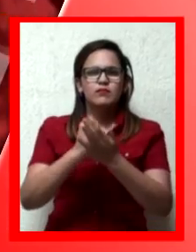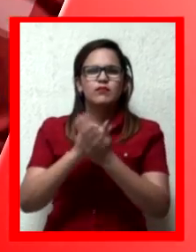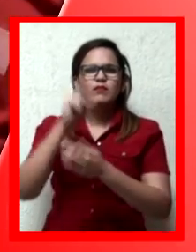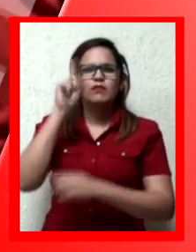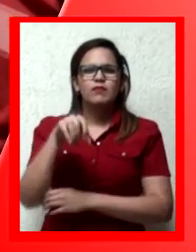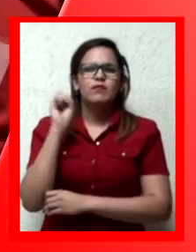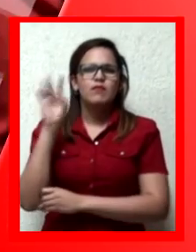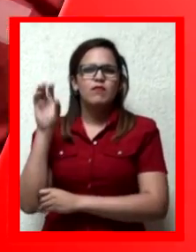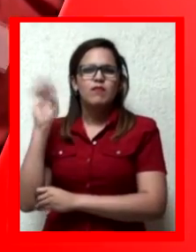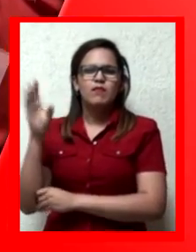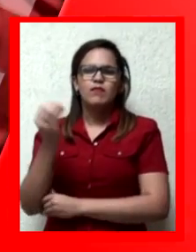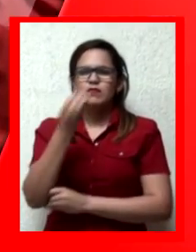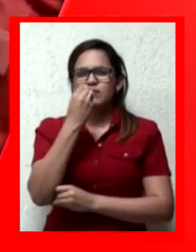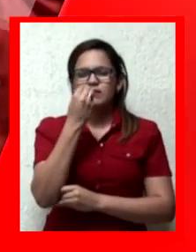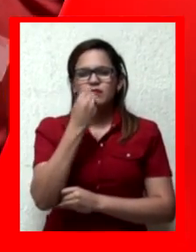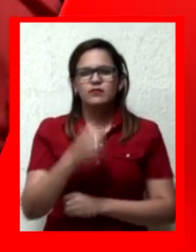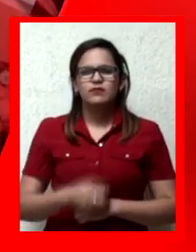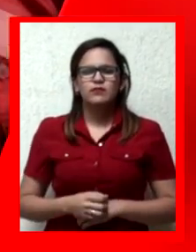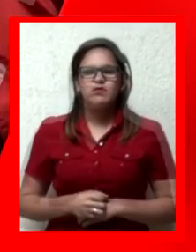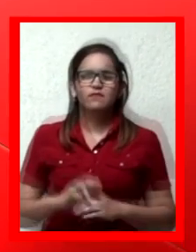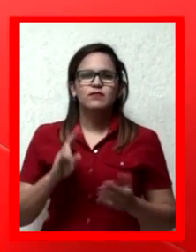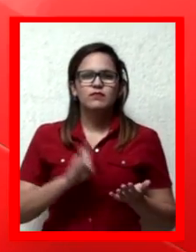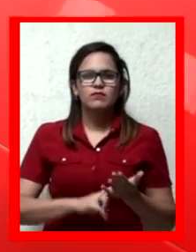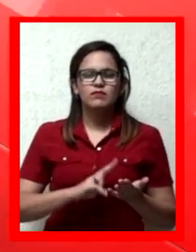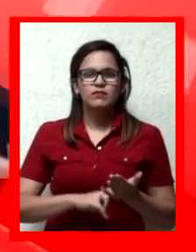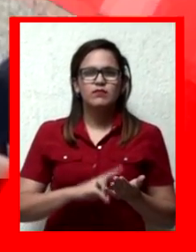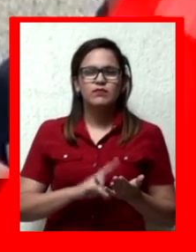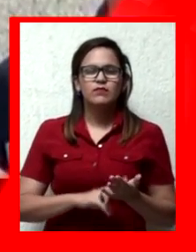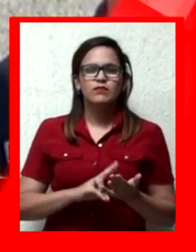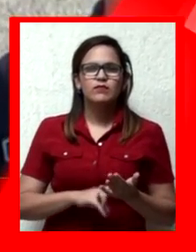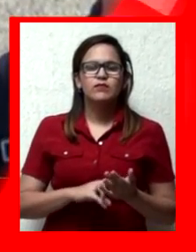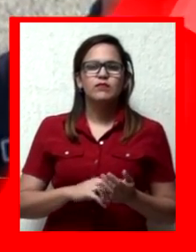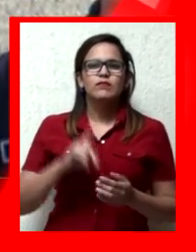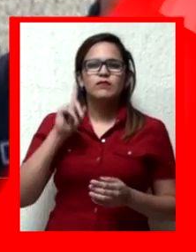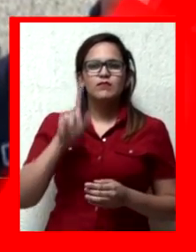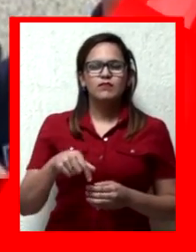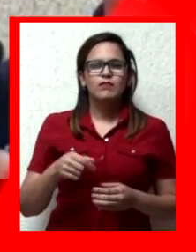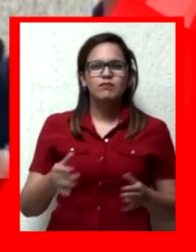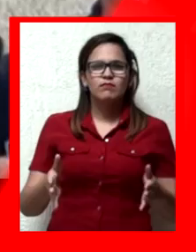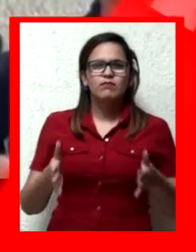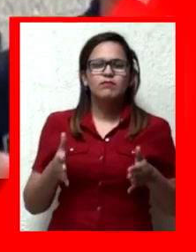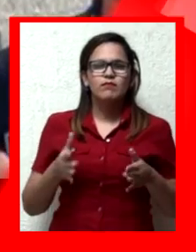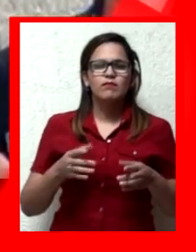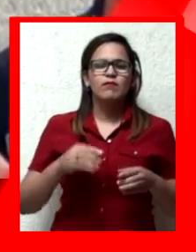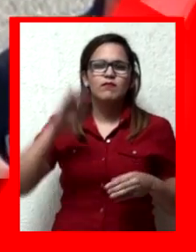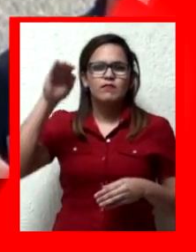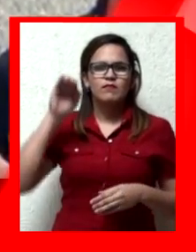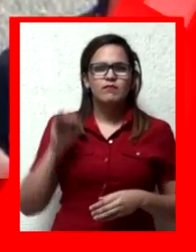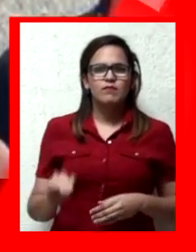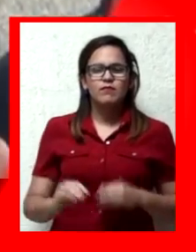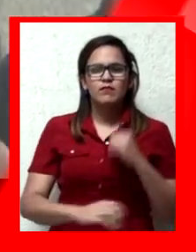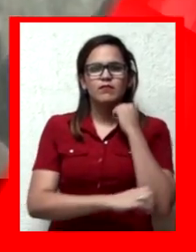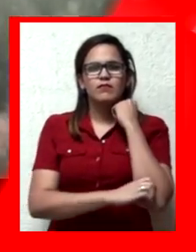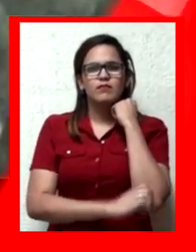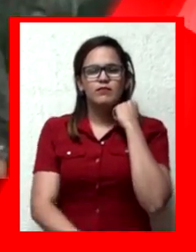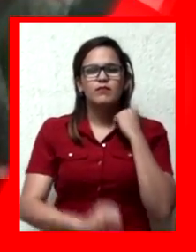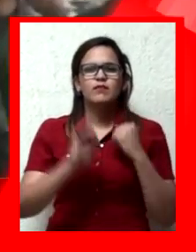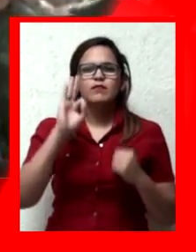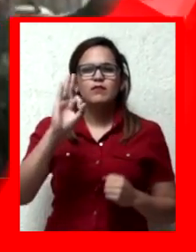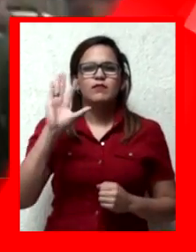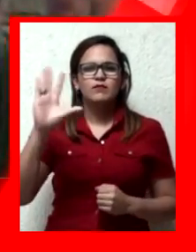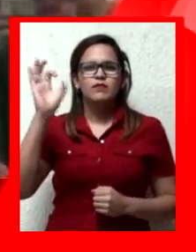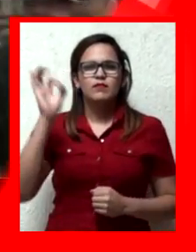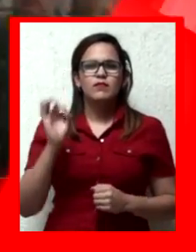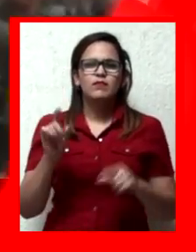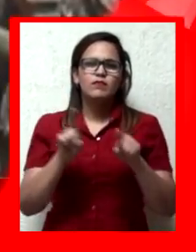donaciones incluyendo las jornadas de alimentación En materia de seguridad se logró reducir el índice de lectivo en un 35%